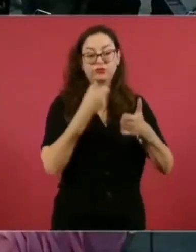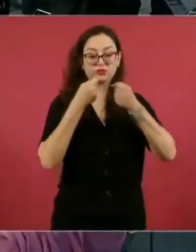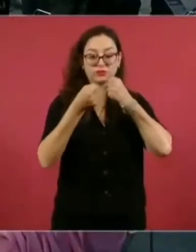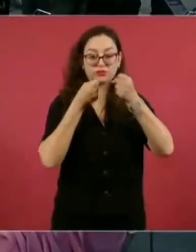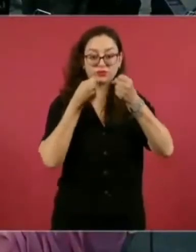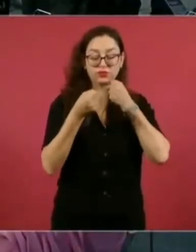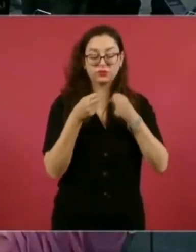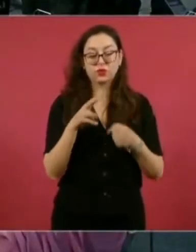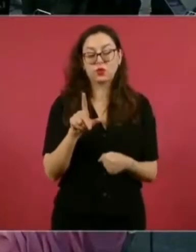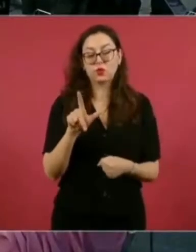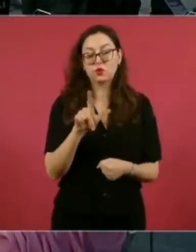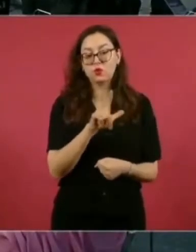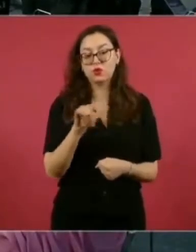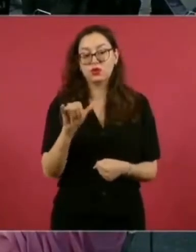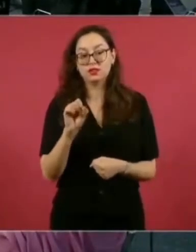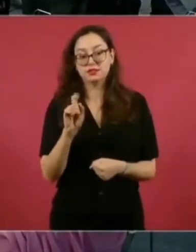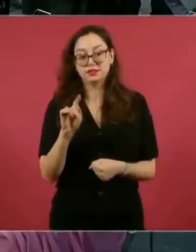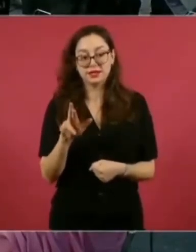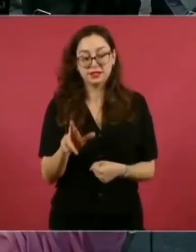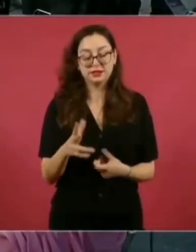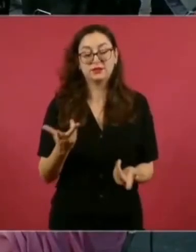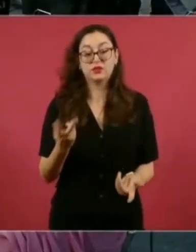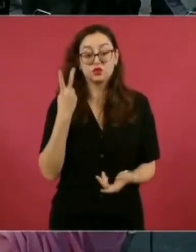Pulitzer dos veces,